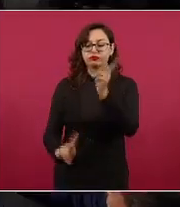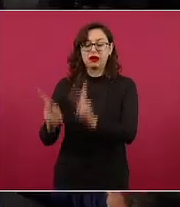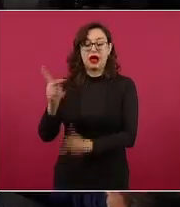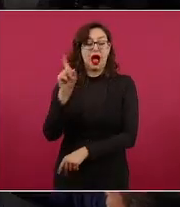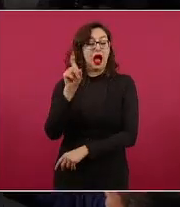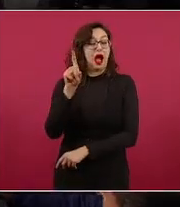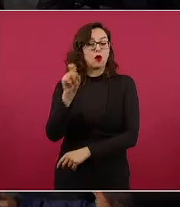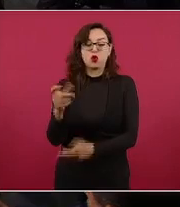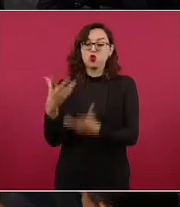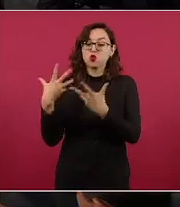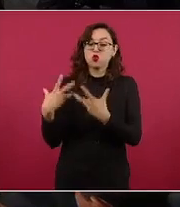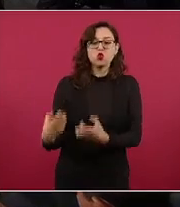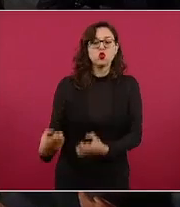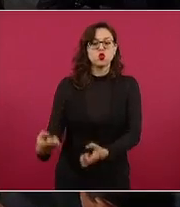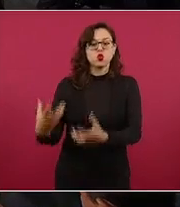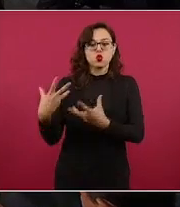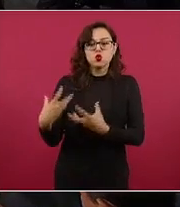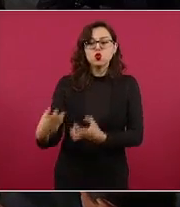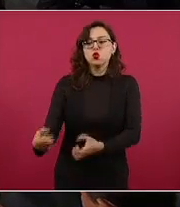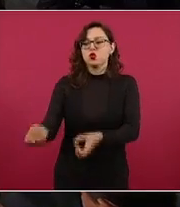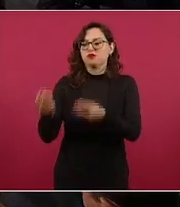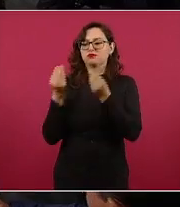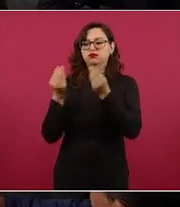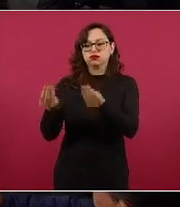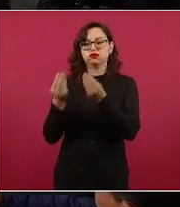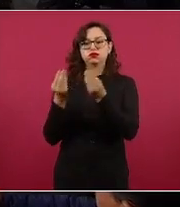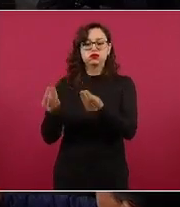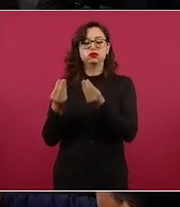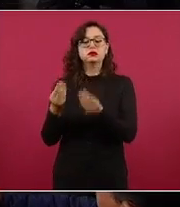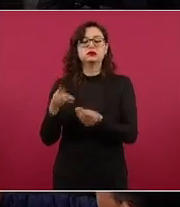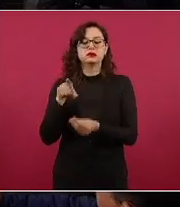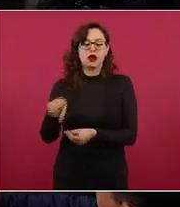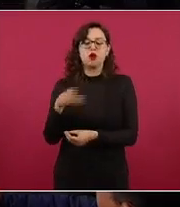la leche es agua